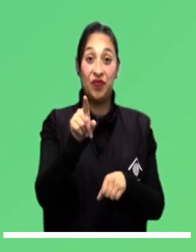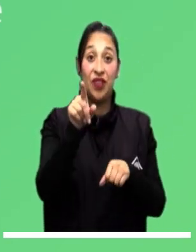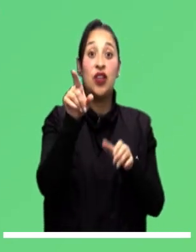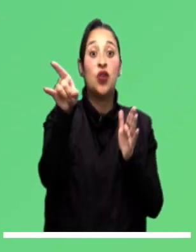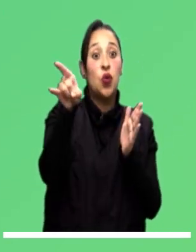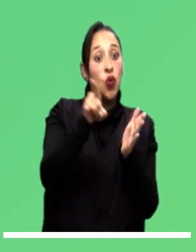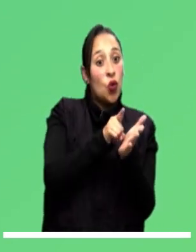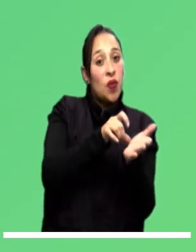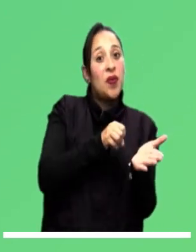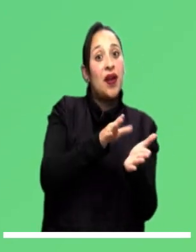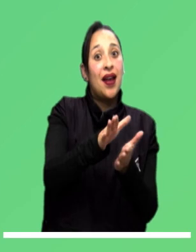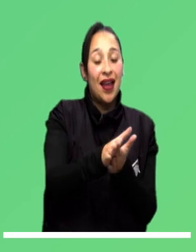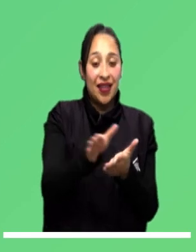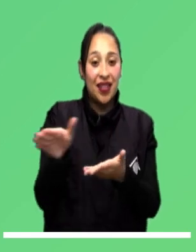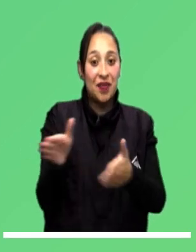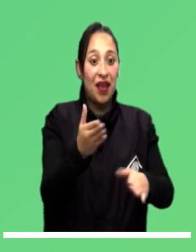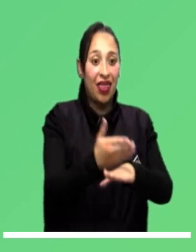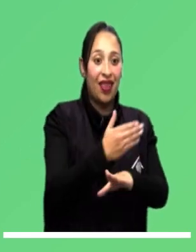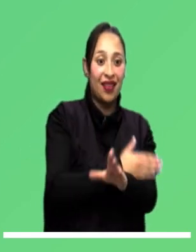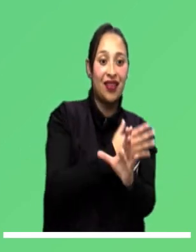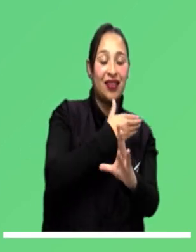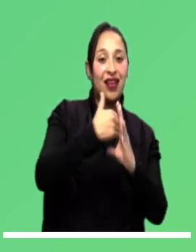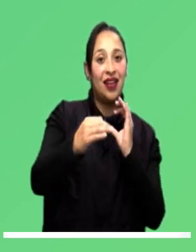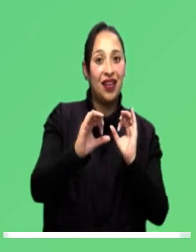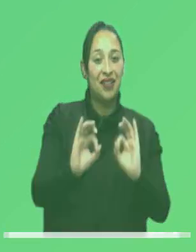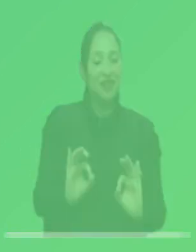gratis, planee su día y tome las mejores decisiones. ¡Gracias! ¡Gracias!